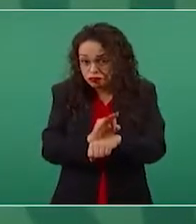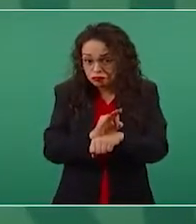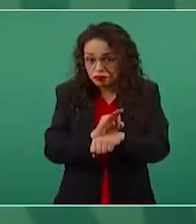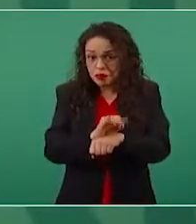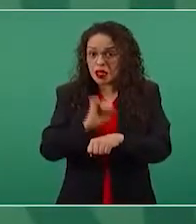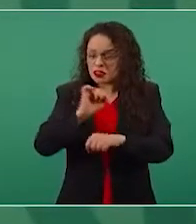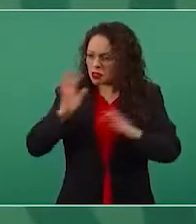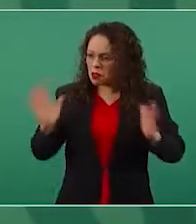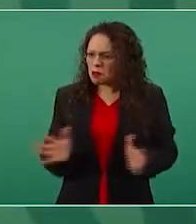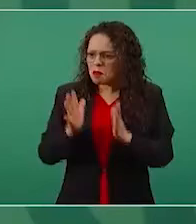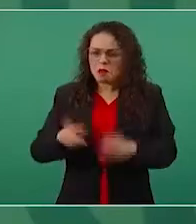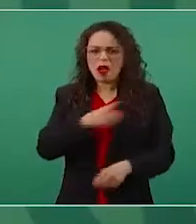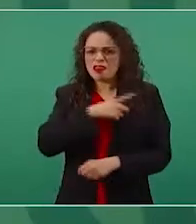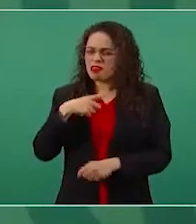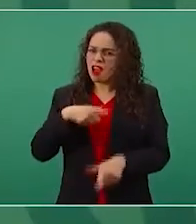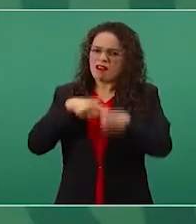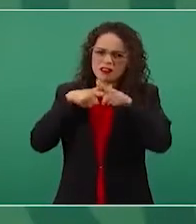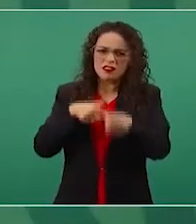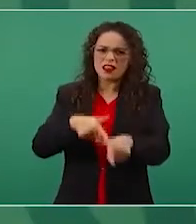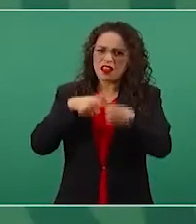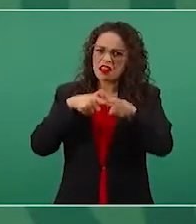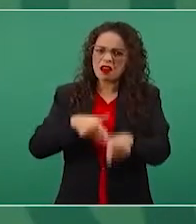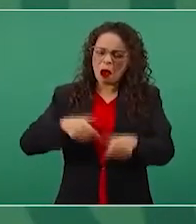impulsa el fraude en el 2006.